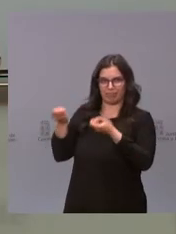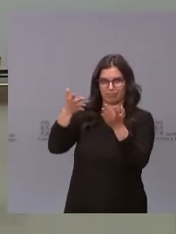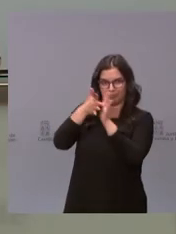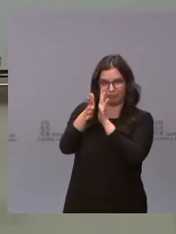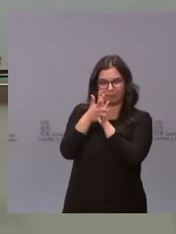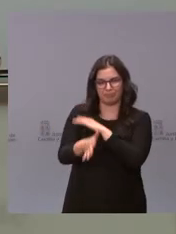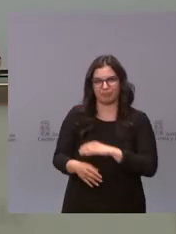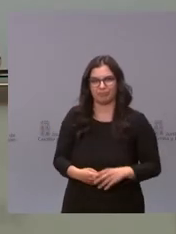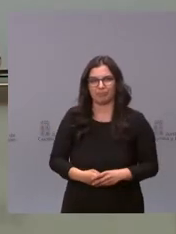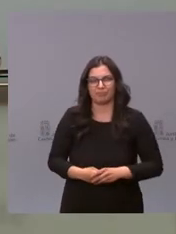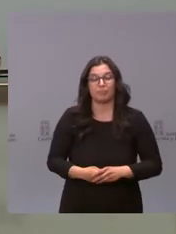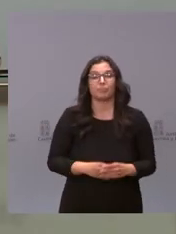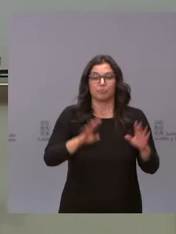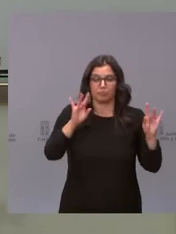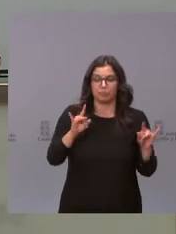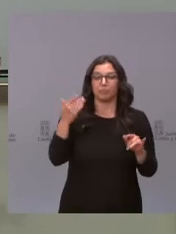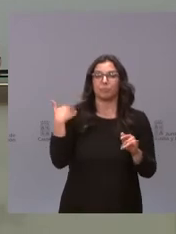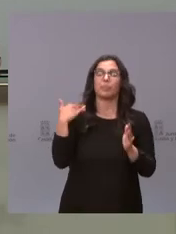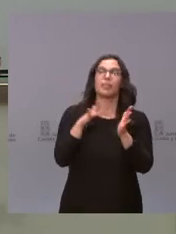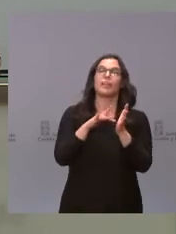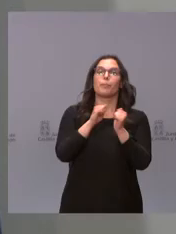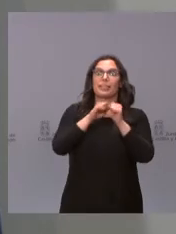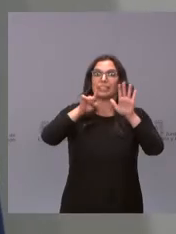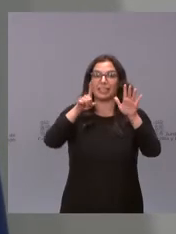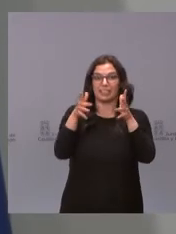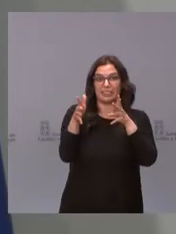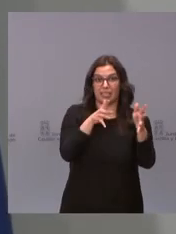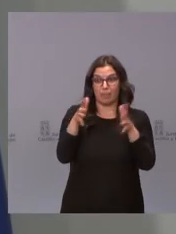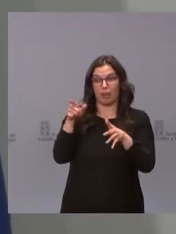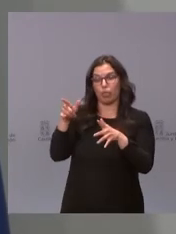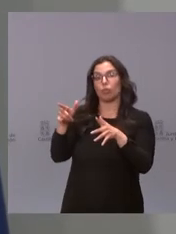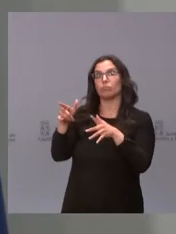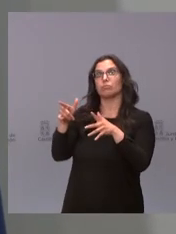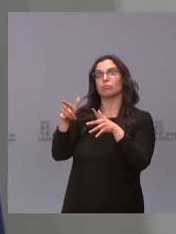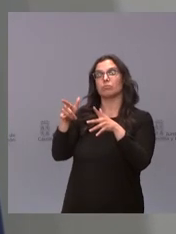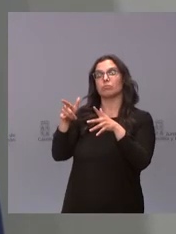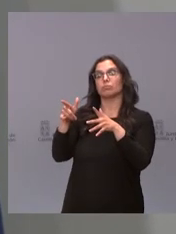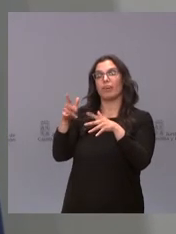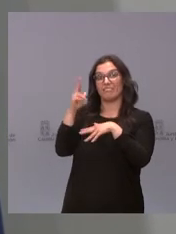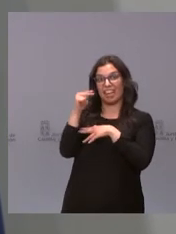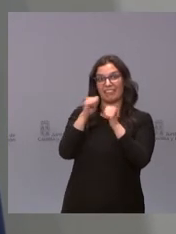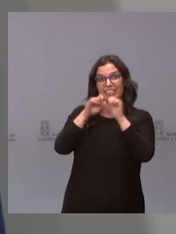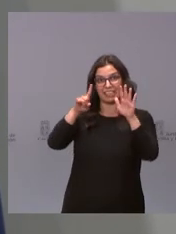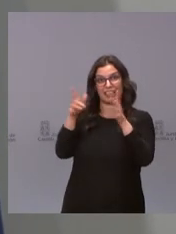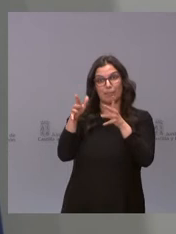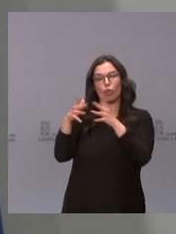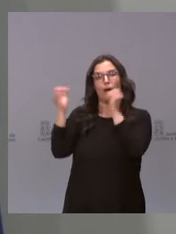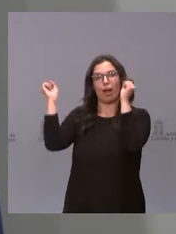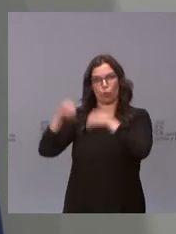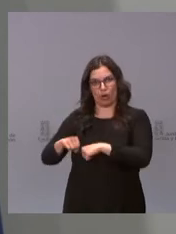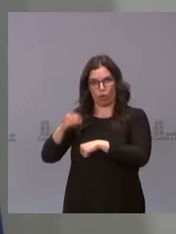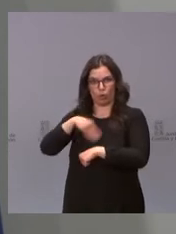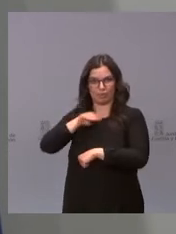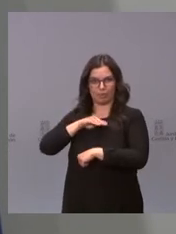el 26 de marzo fue el día que se adoptó este acuerdo en el interterritorial, viernes, el 31